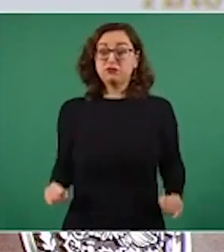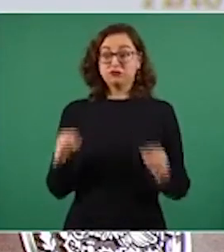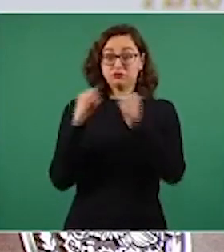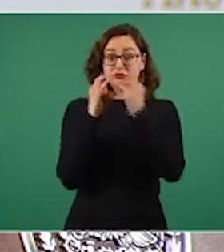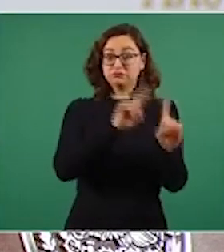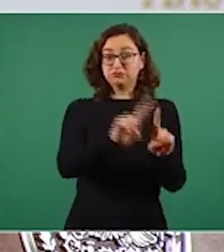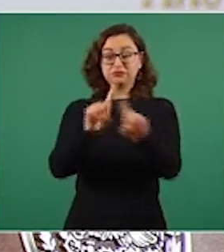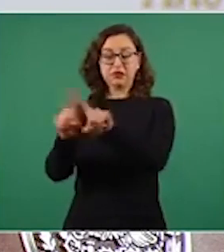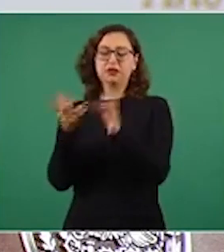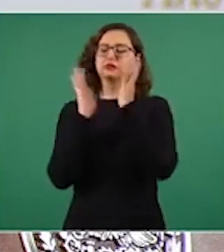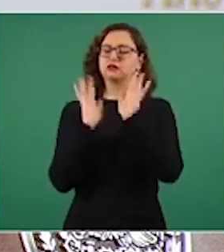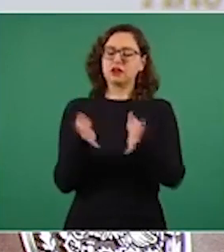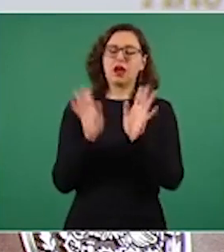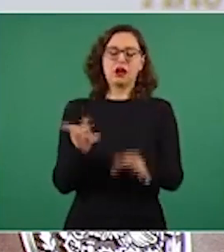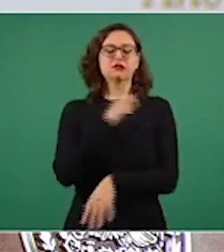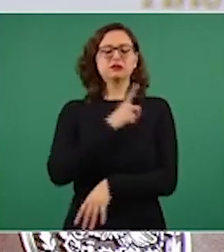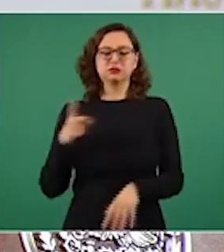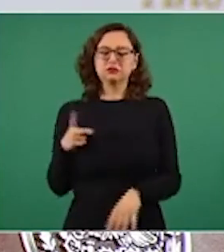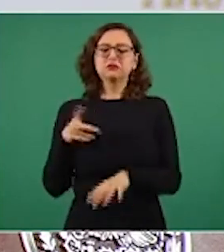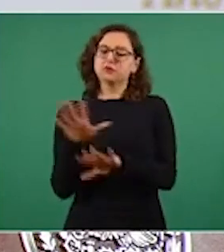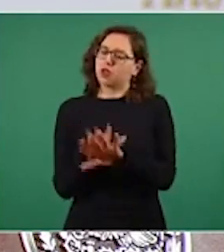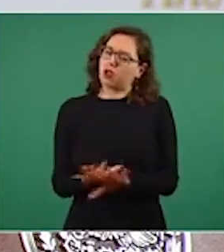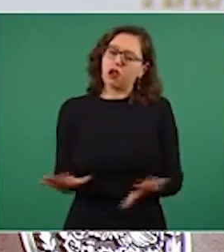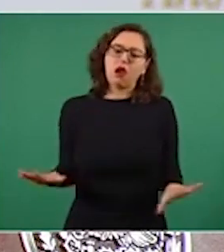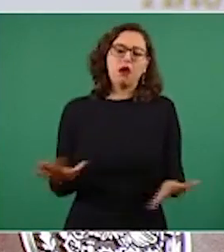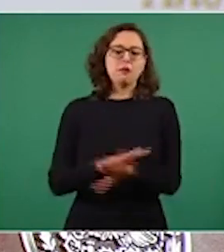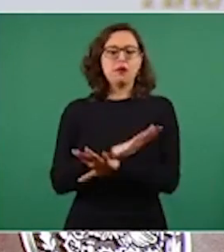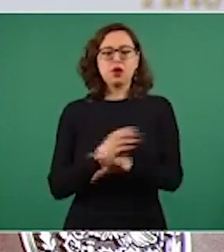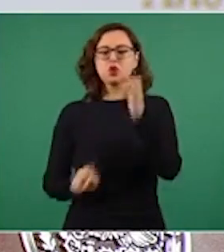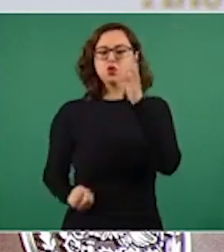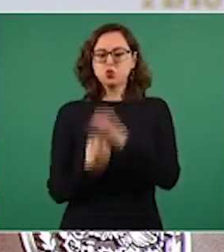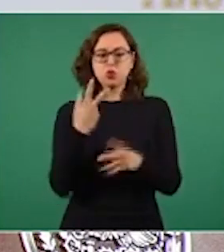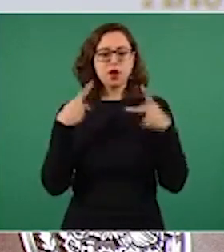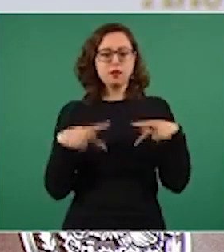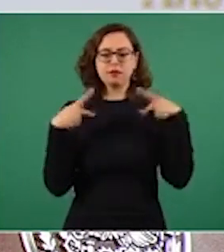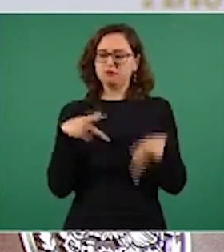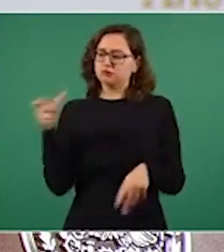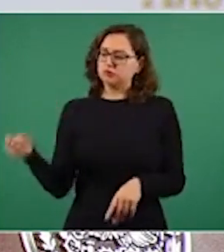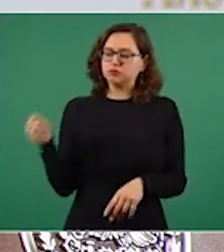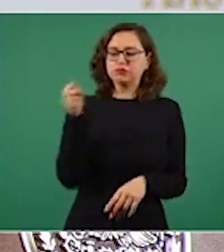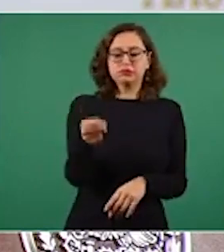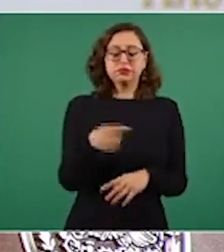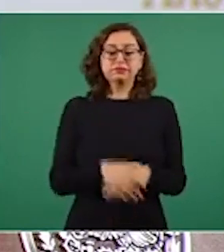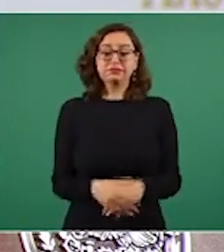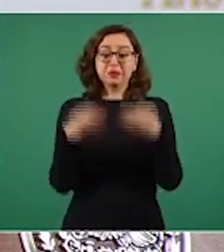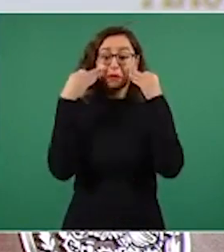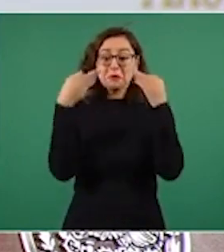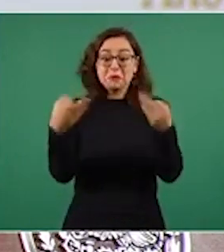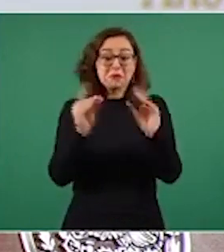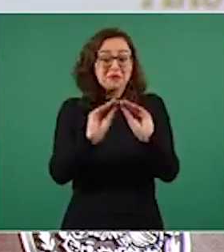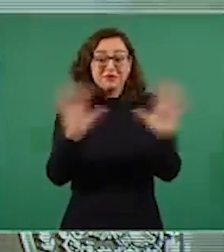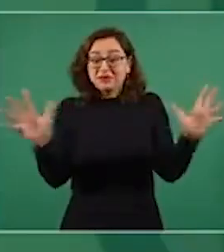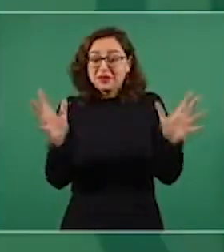de los habitantes del Estado. Es evidente que no